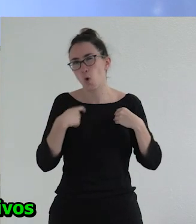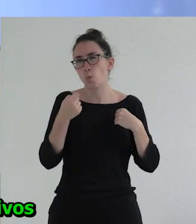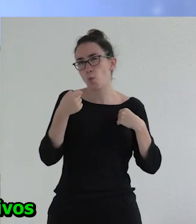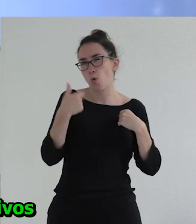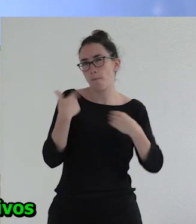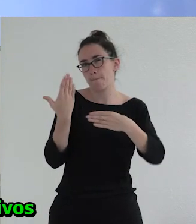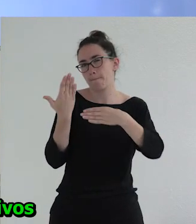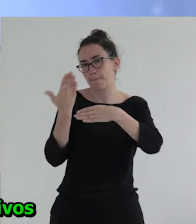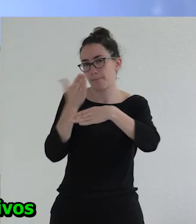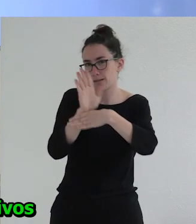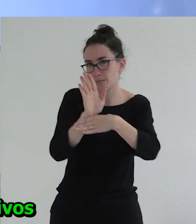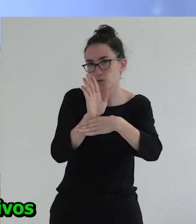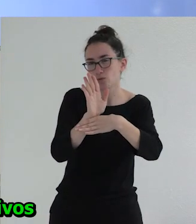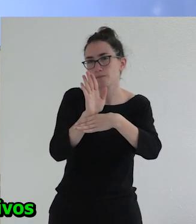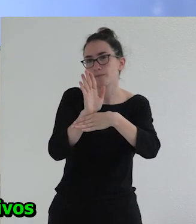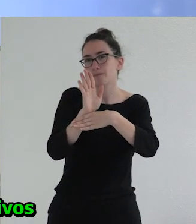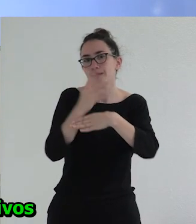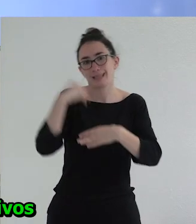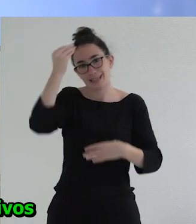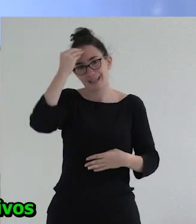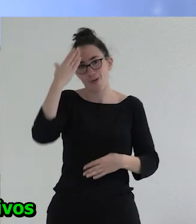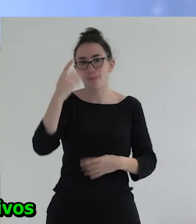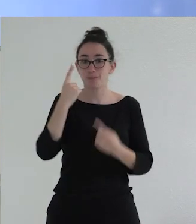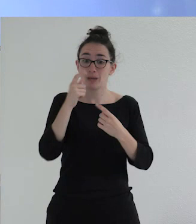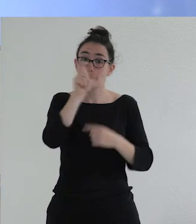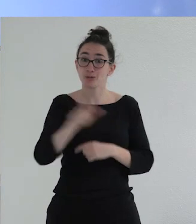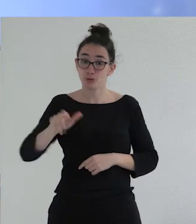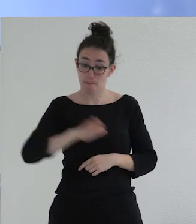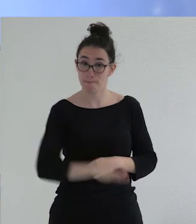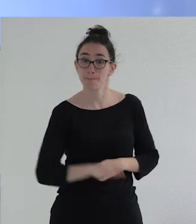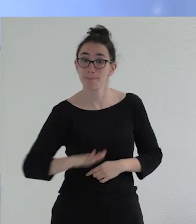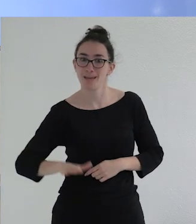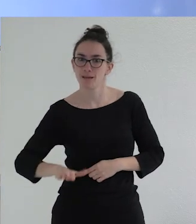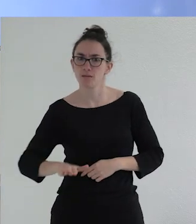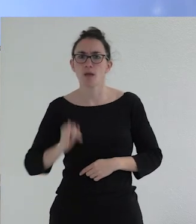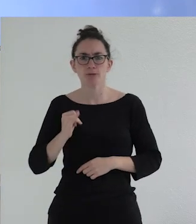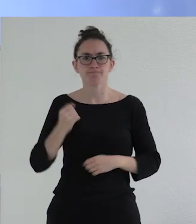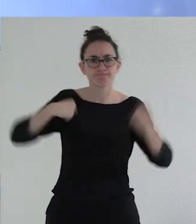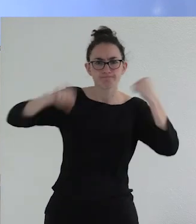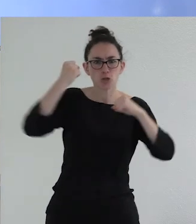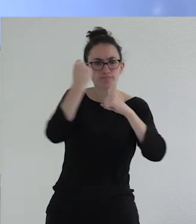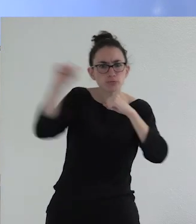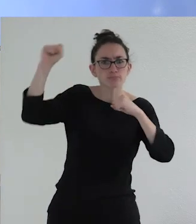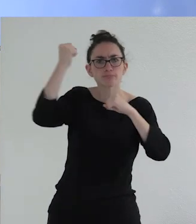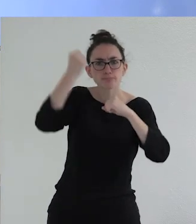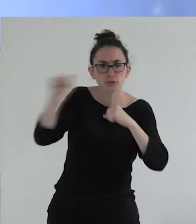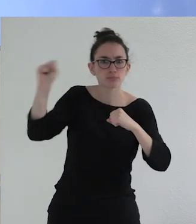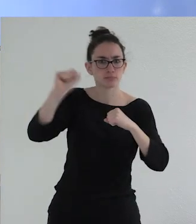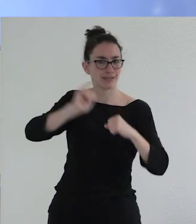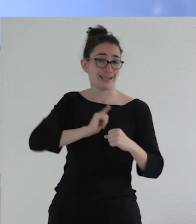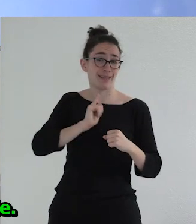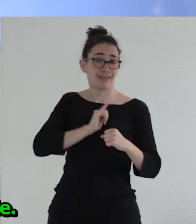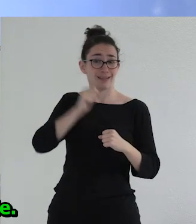que haya personas pequeñas que tengan comportamientos disruptivos con la normatividad de género en la infancia es un hecho.